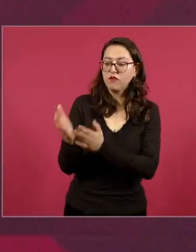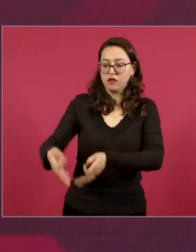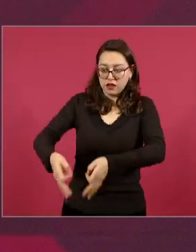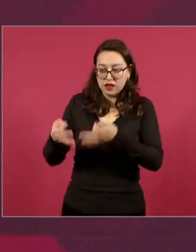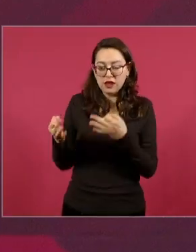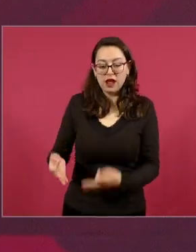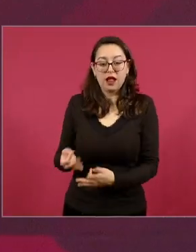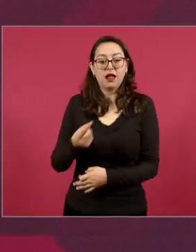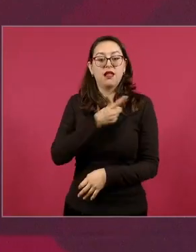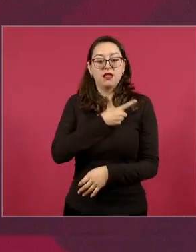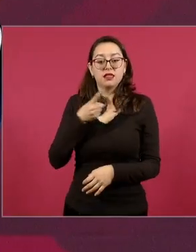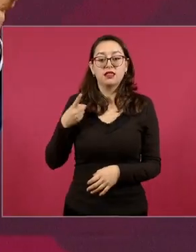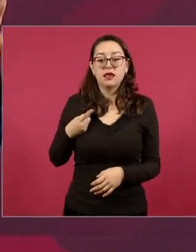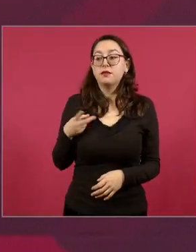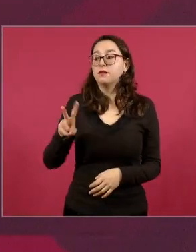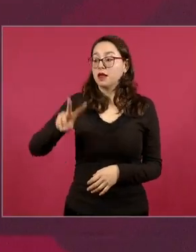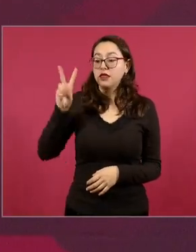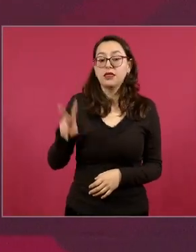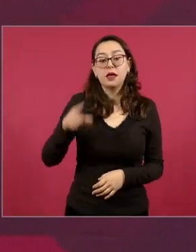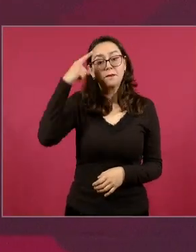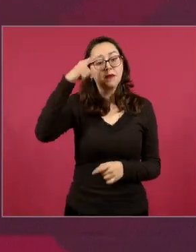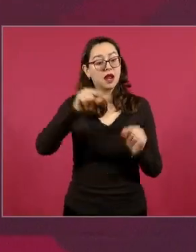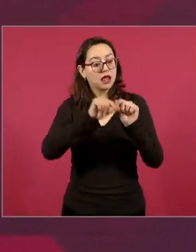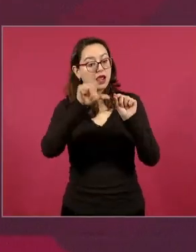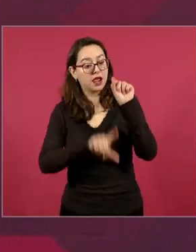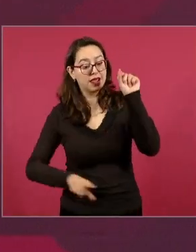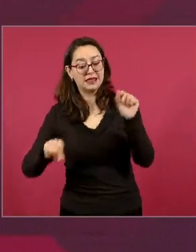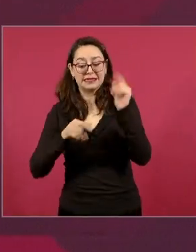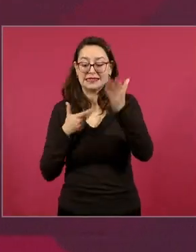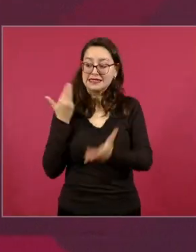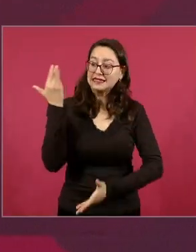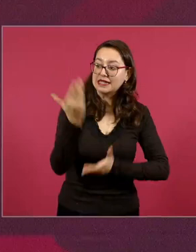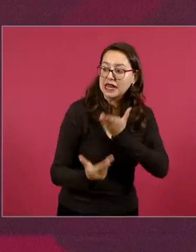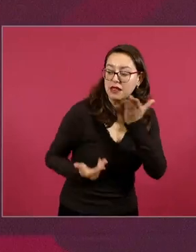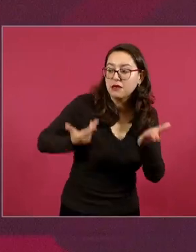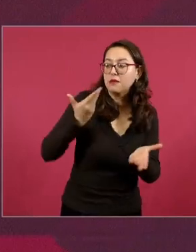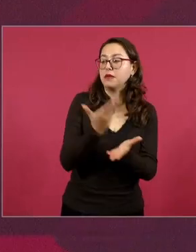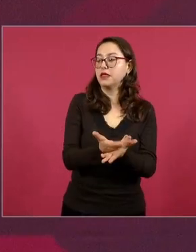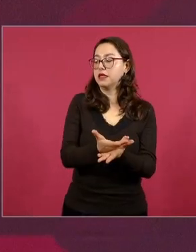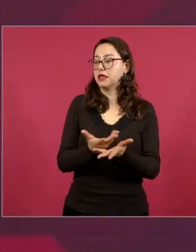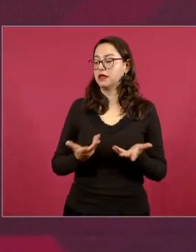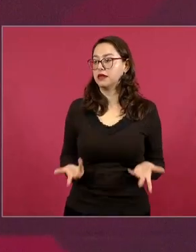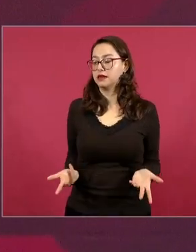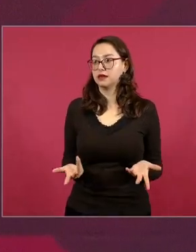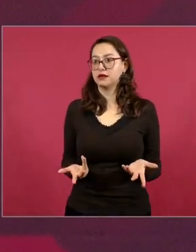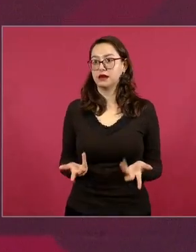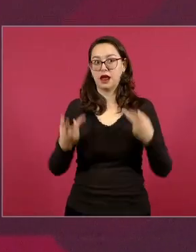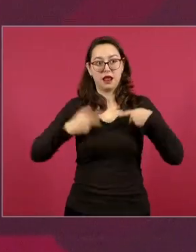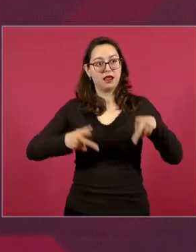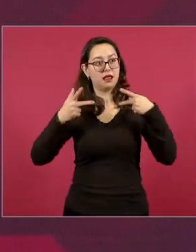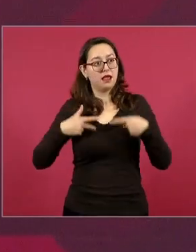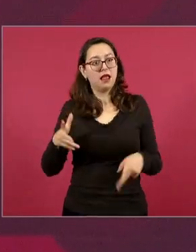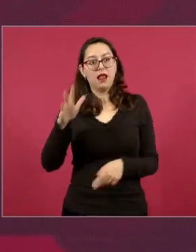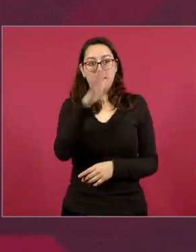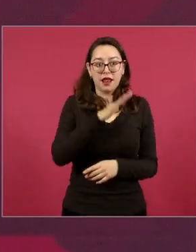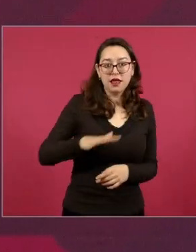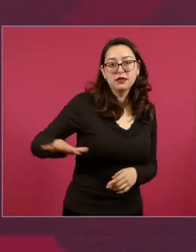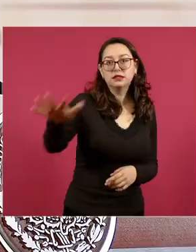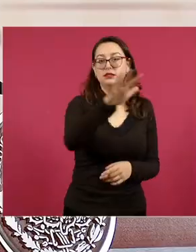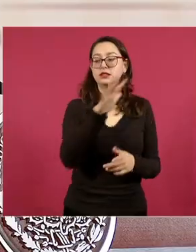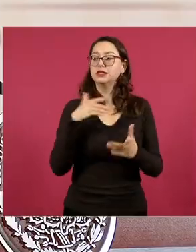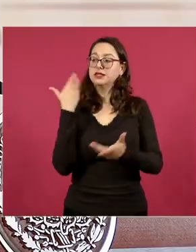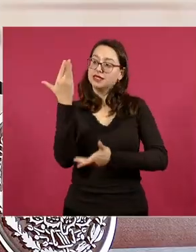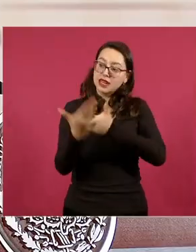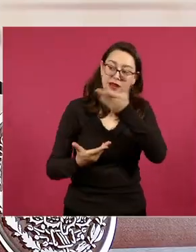realmente al servicio de los ciudadanos del pueblo de la sociedad